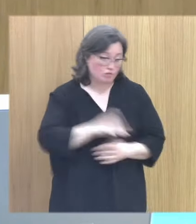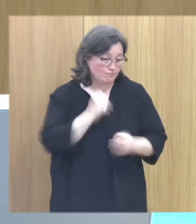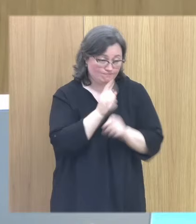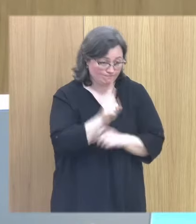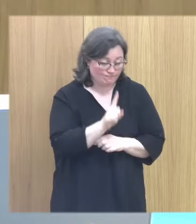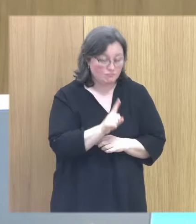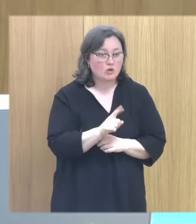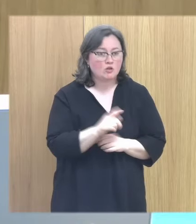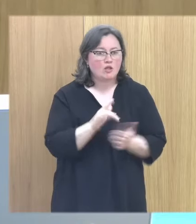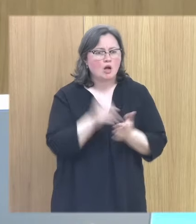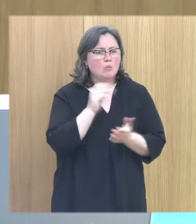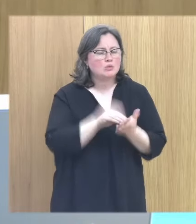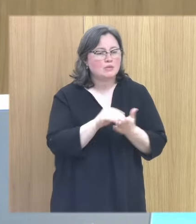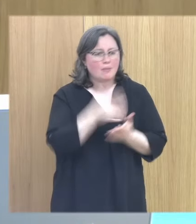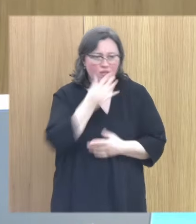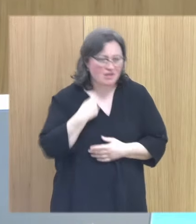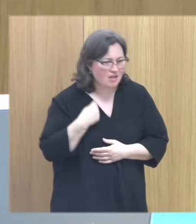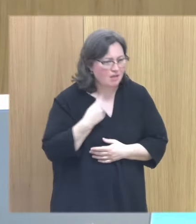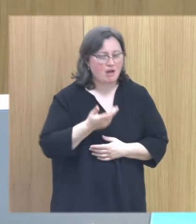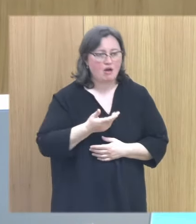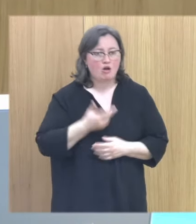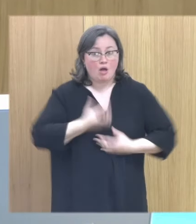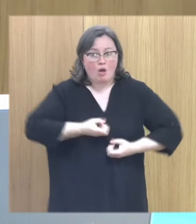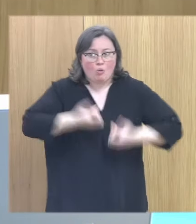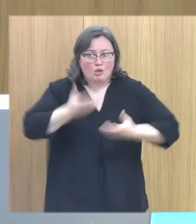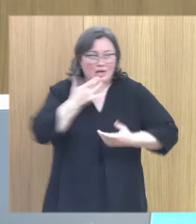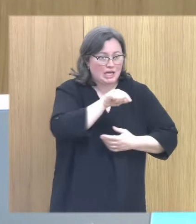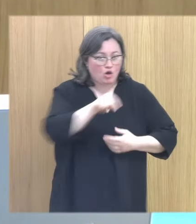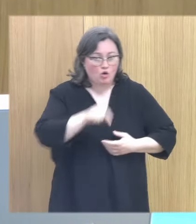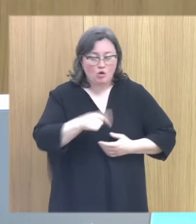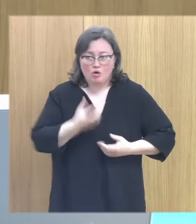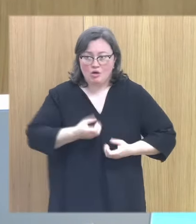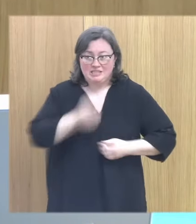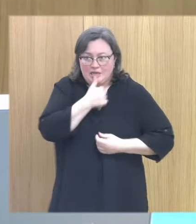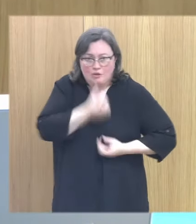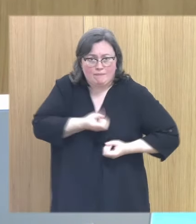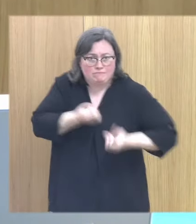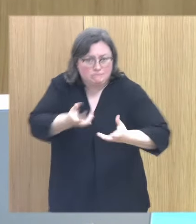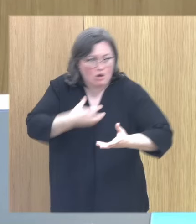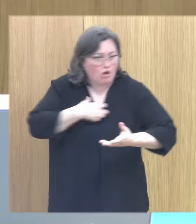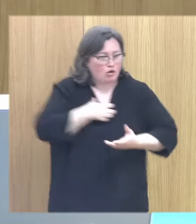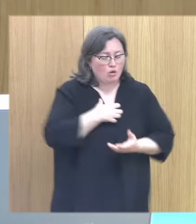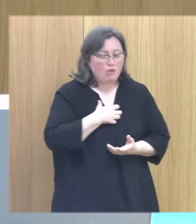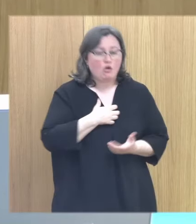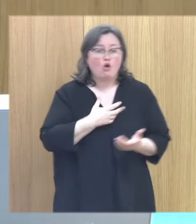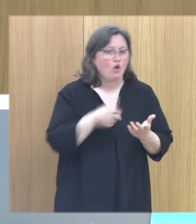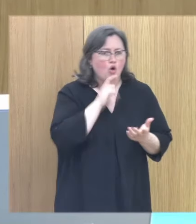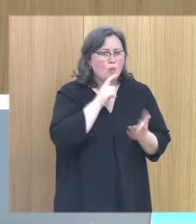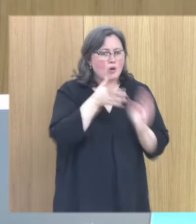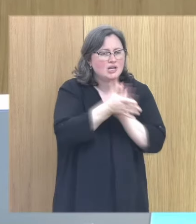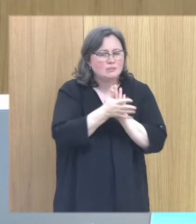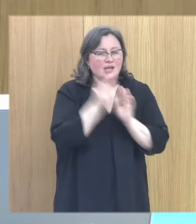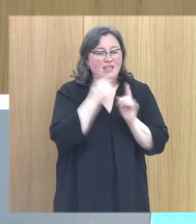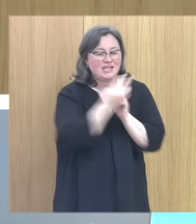entonces aparece mucho la vergüenza a quien se lo cuento no quiero quiero guardar este secreto ¿cómo se explica o